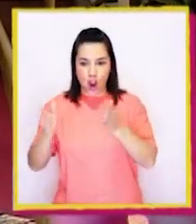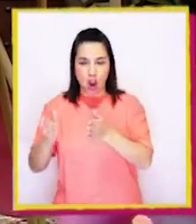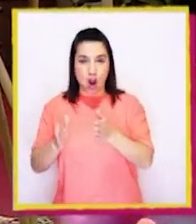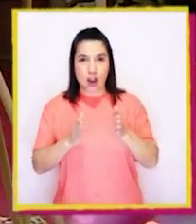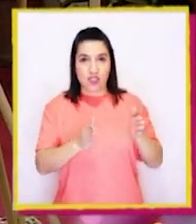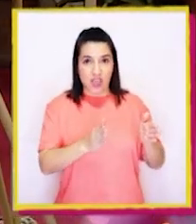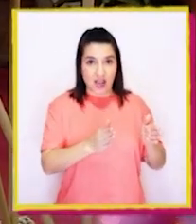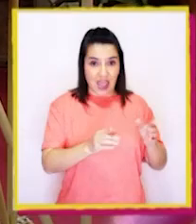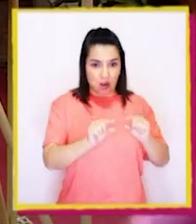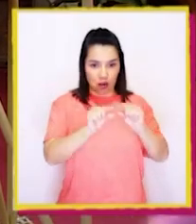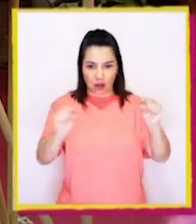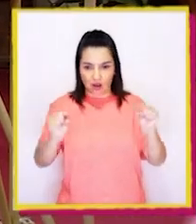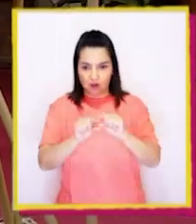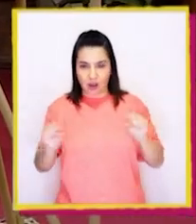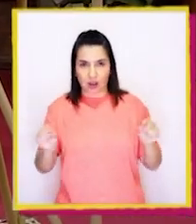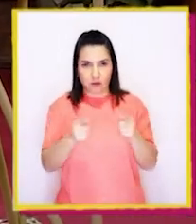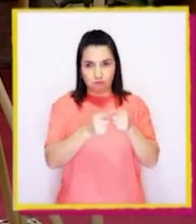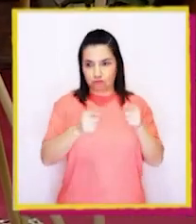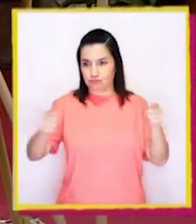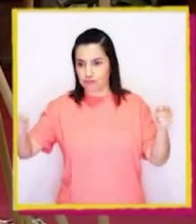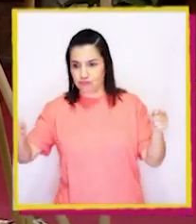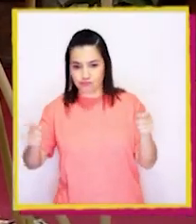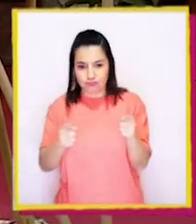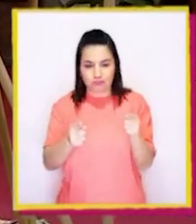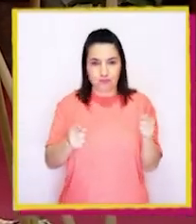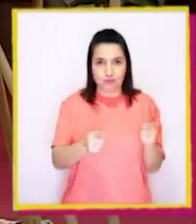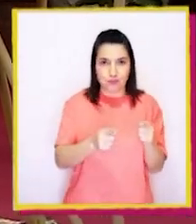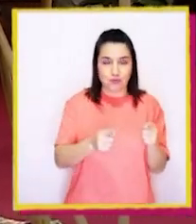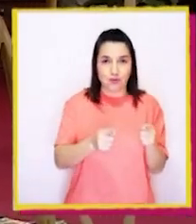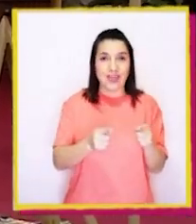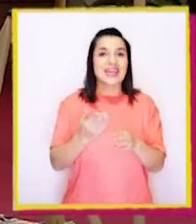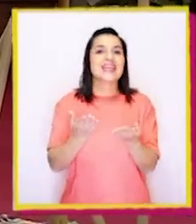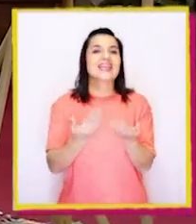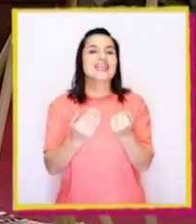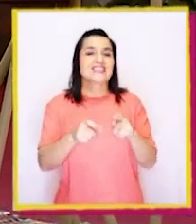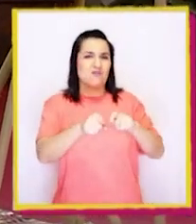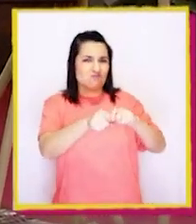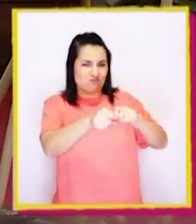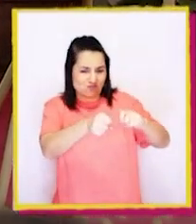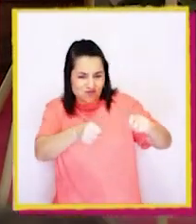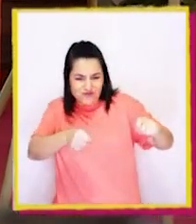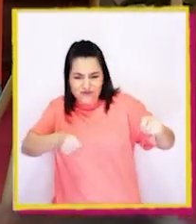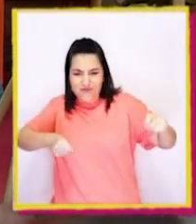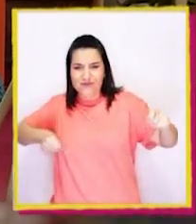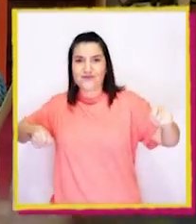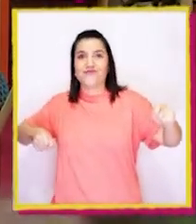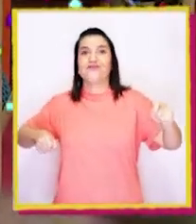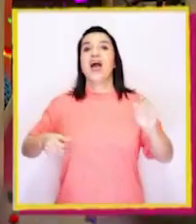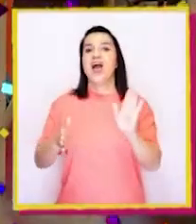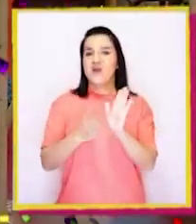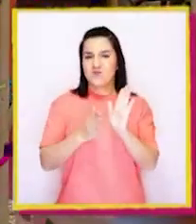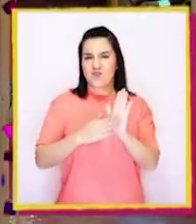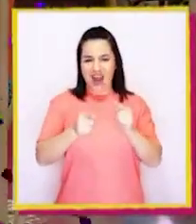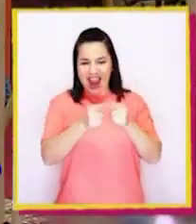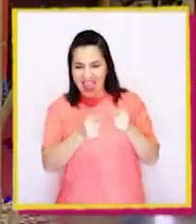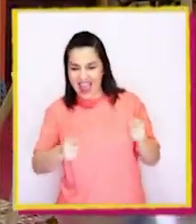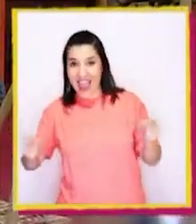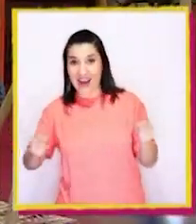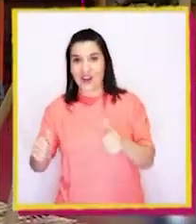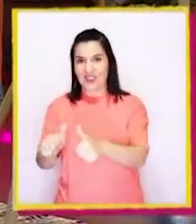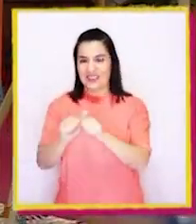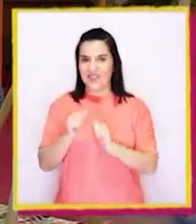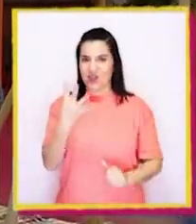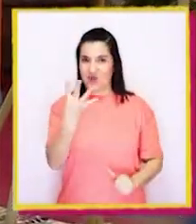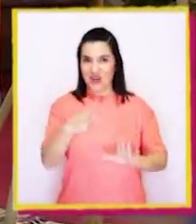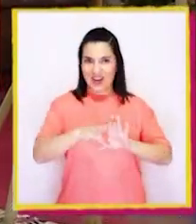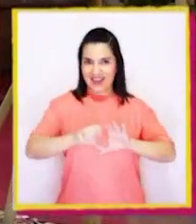Ordenar los cables por longitud implica que debemos estirarlos para comprobar qué tan largos son. ¡Desafío número